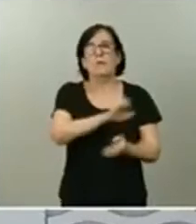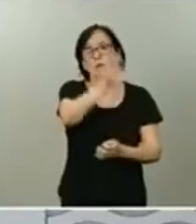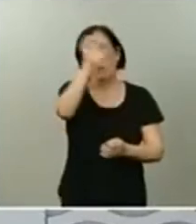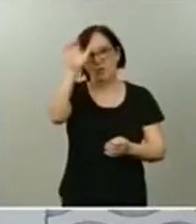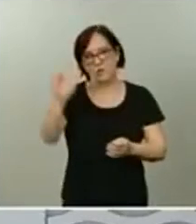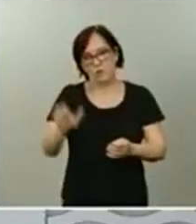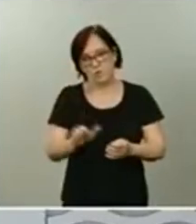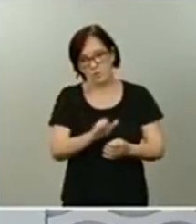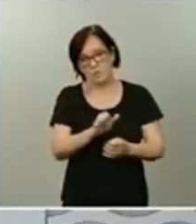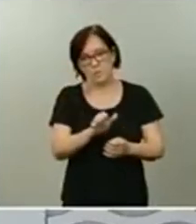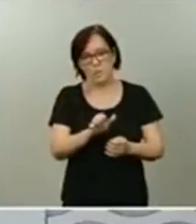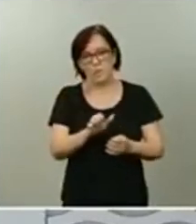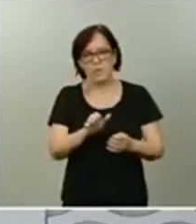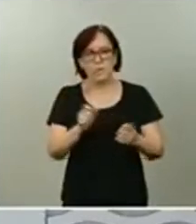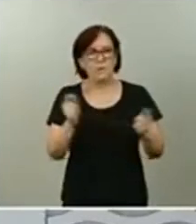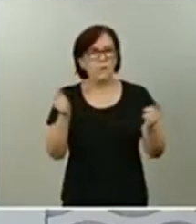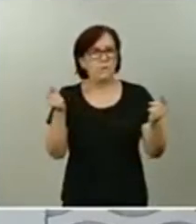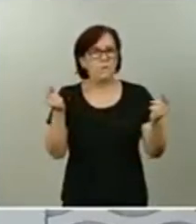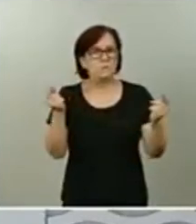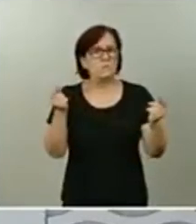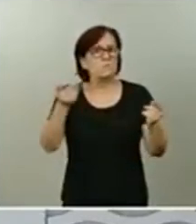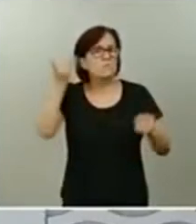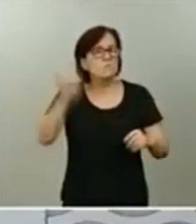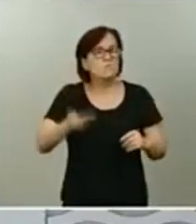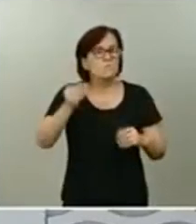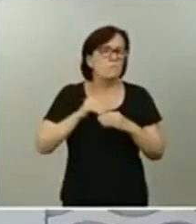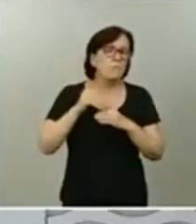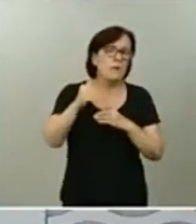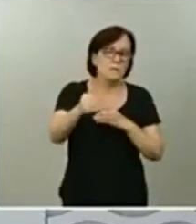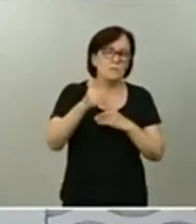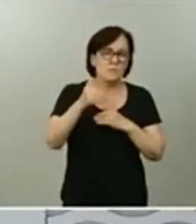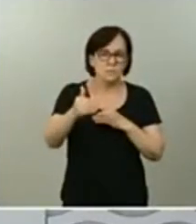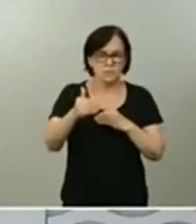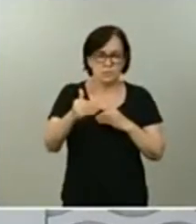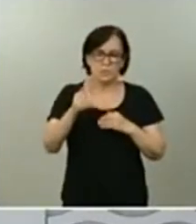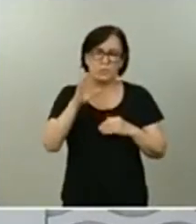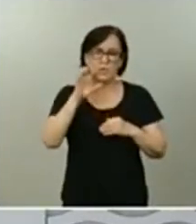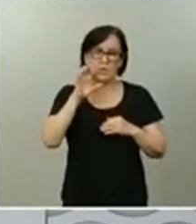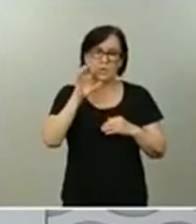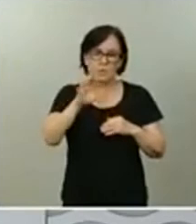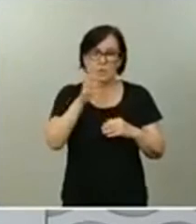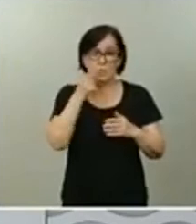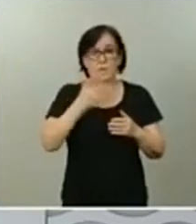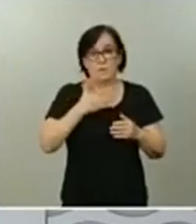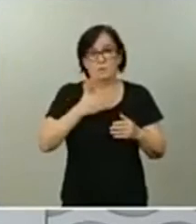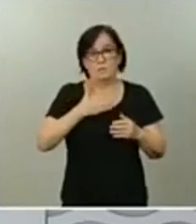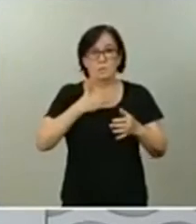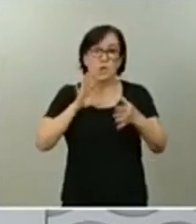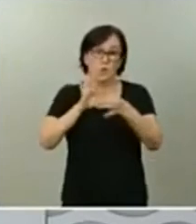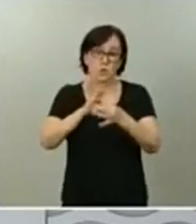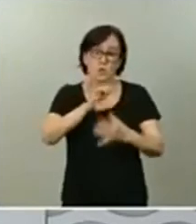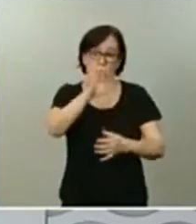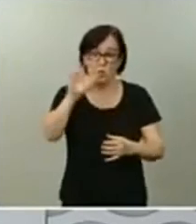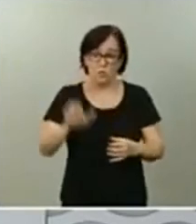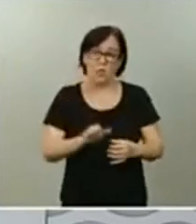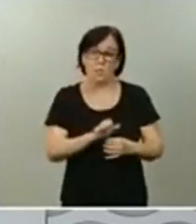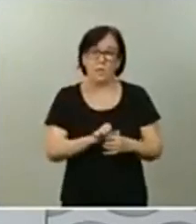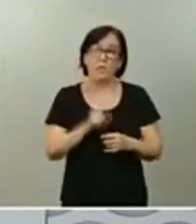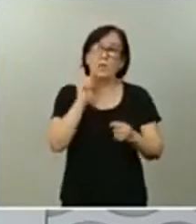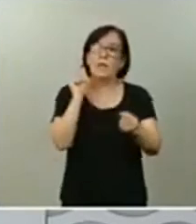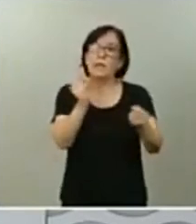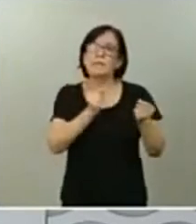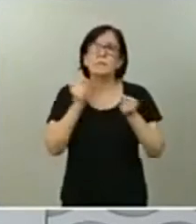cita fundamental para el futuro de nuestro país, también para el propio de la Unión Europea, ya que se va a debatir la